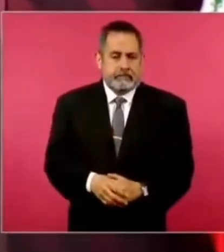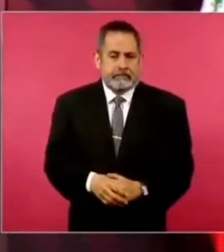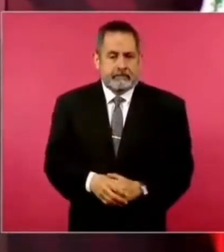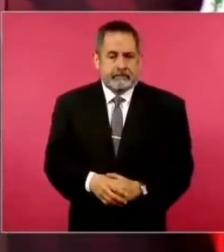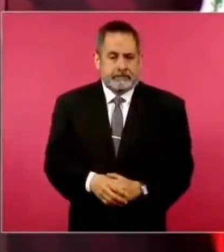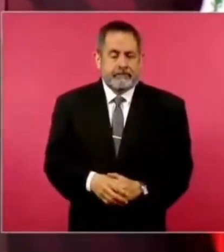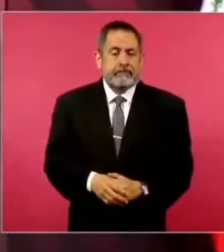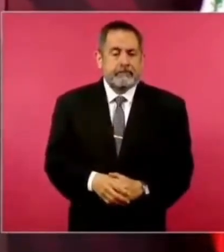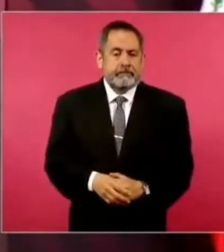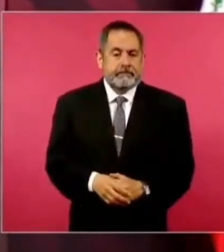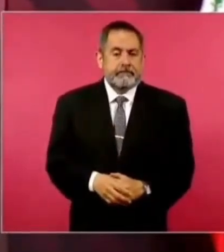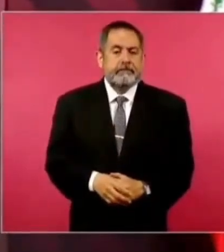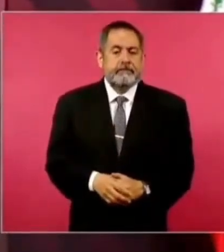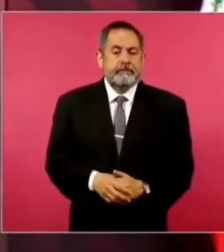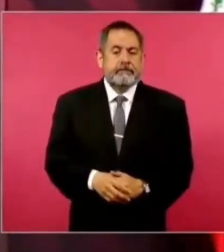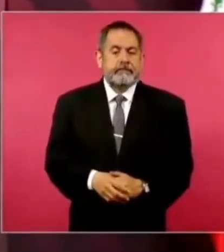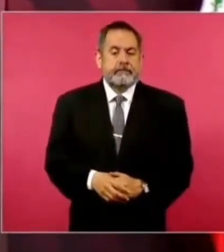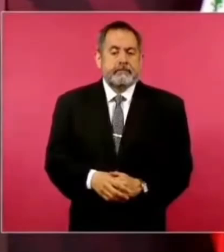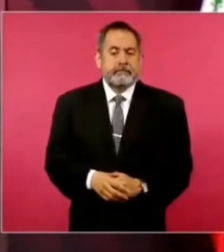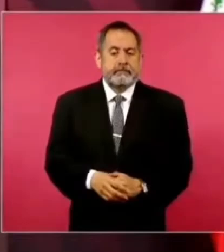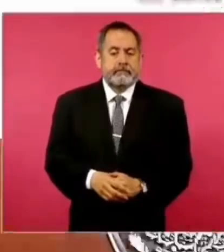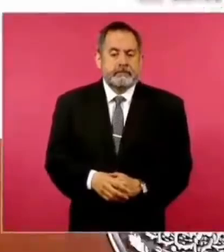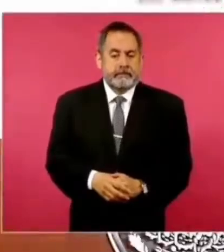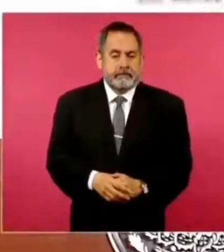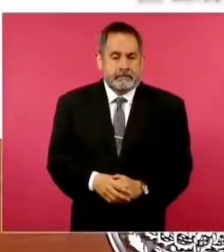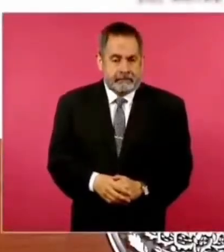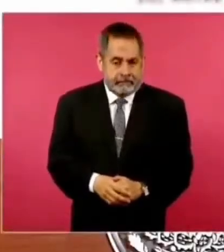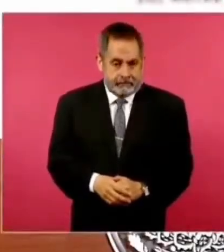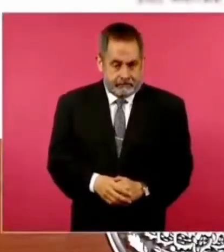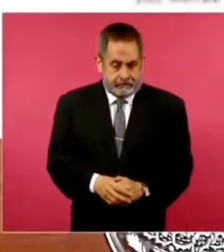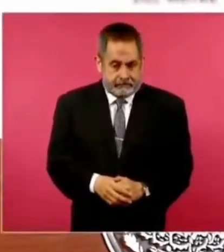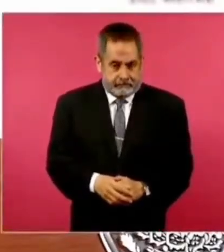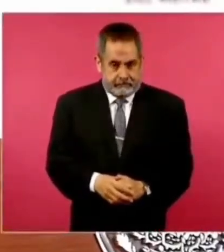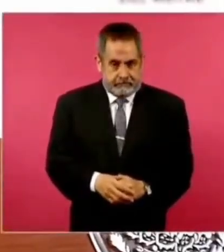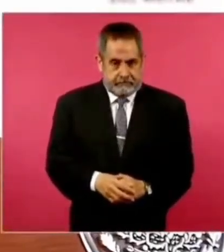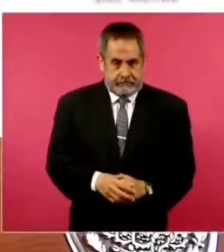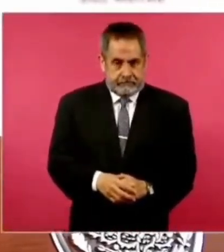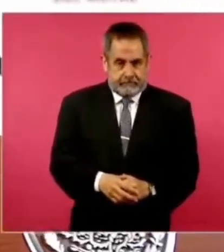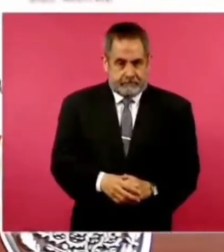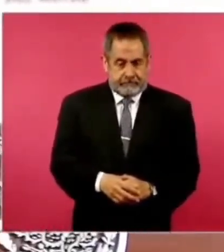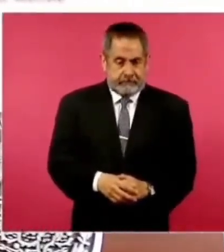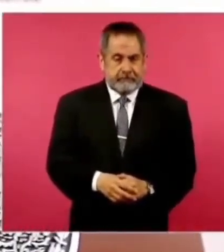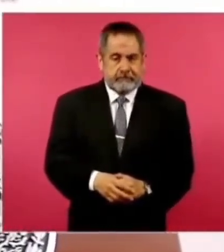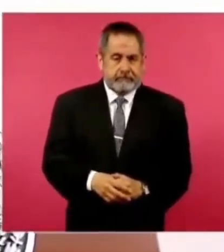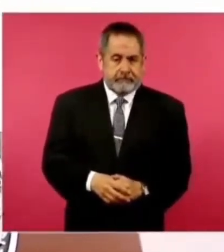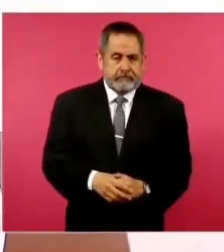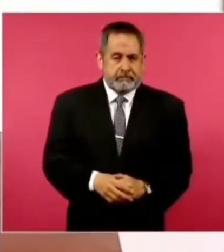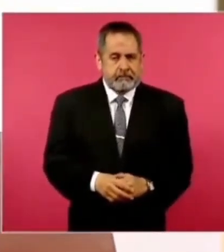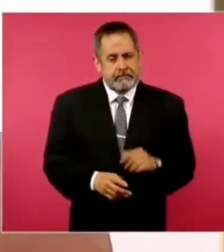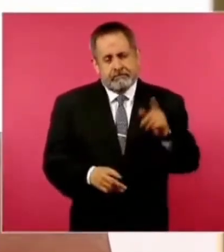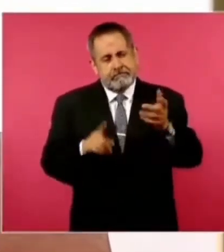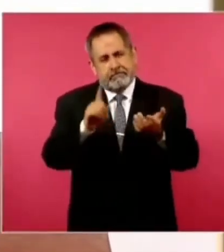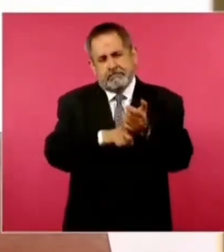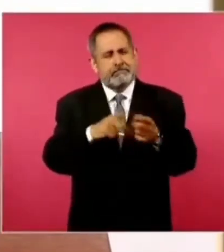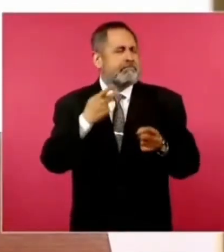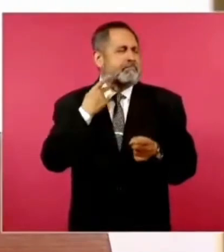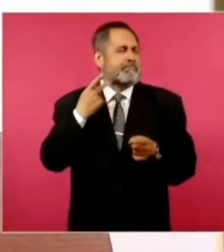porque hay presiones políticas,